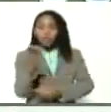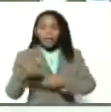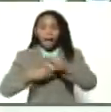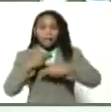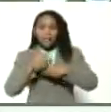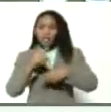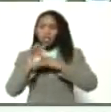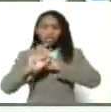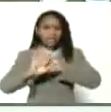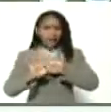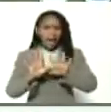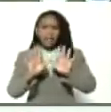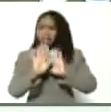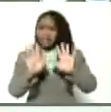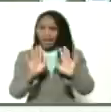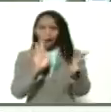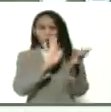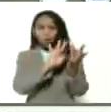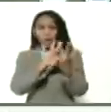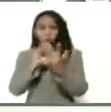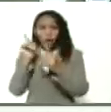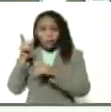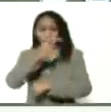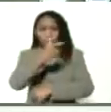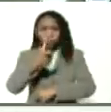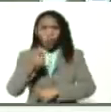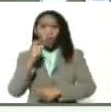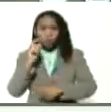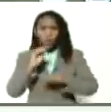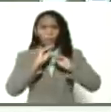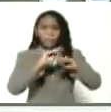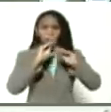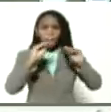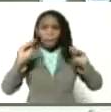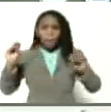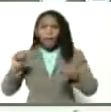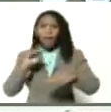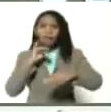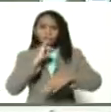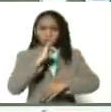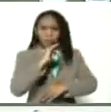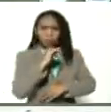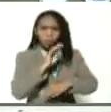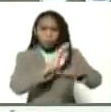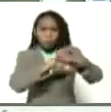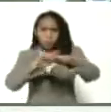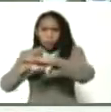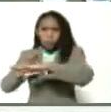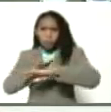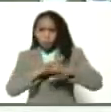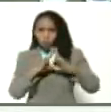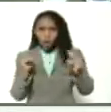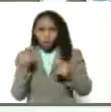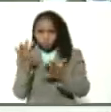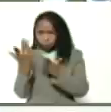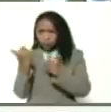ya están conectándose con esa gente, los están convocando, los están informando. Dímelo.